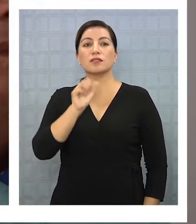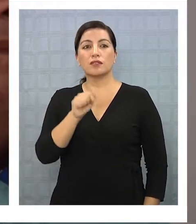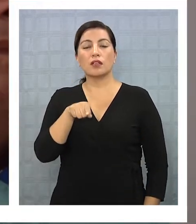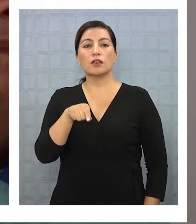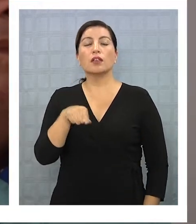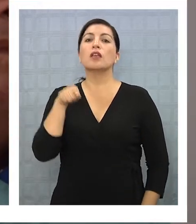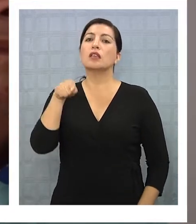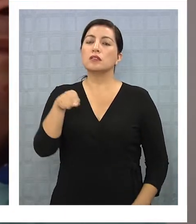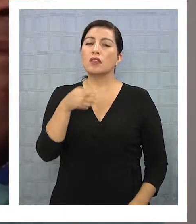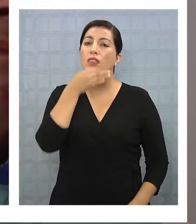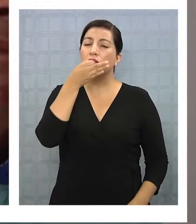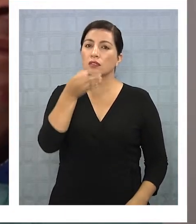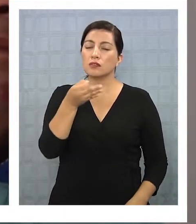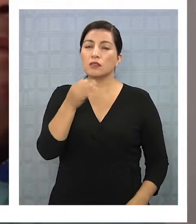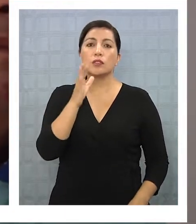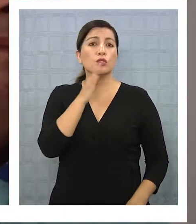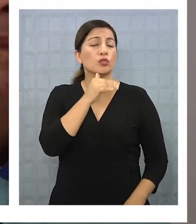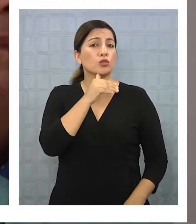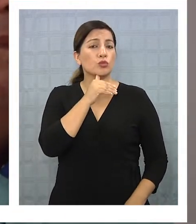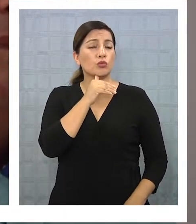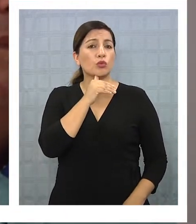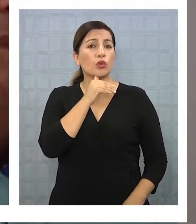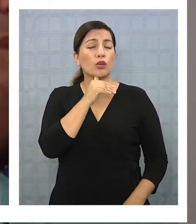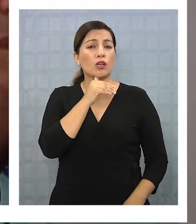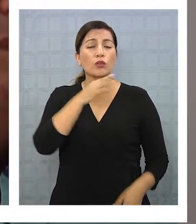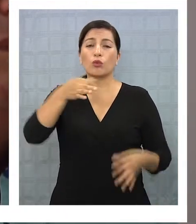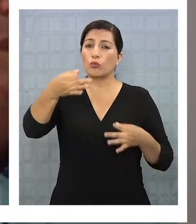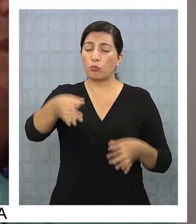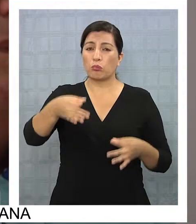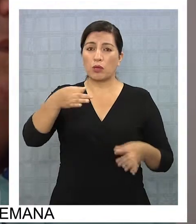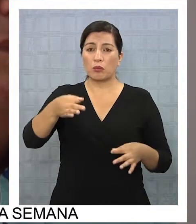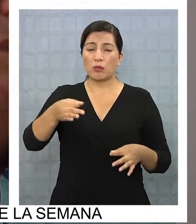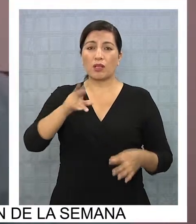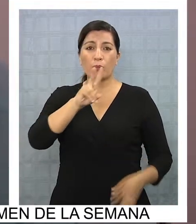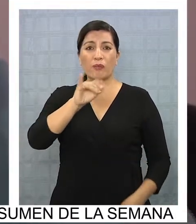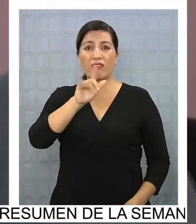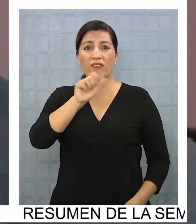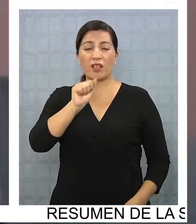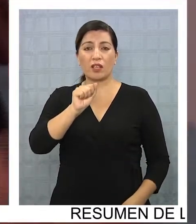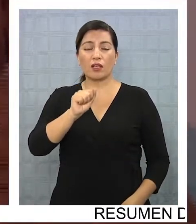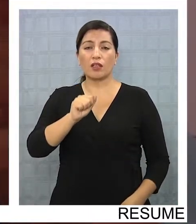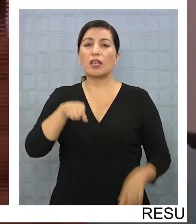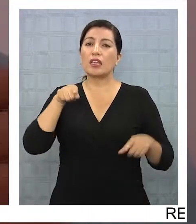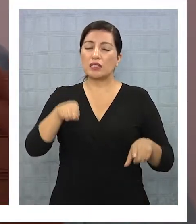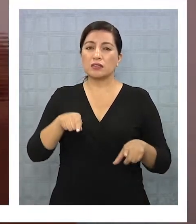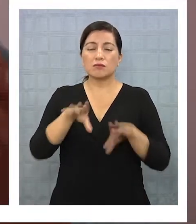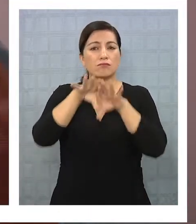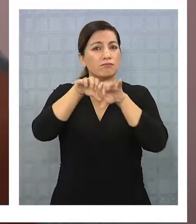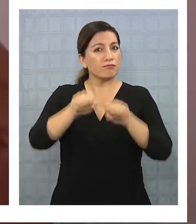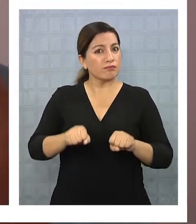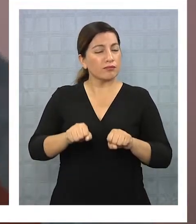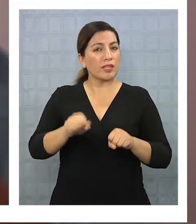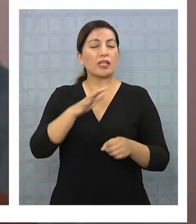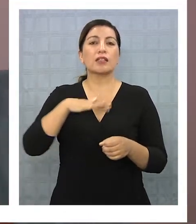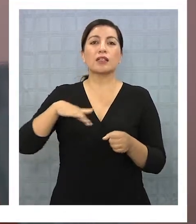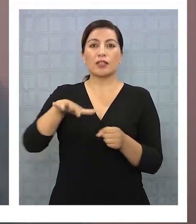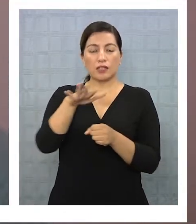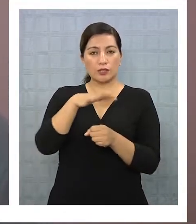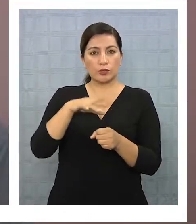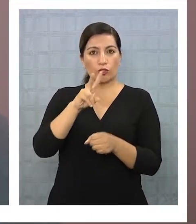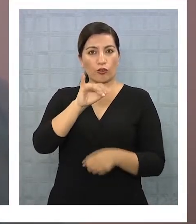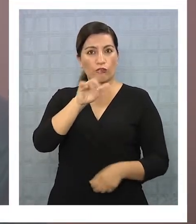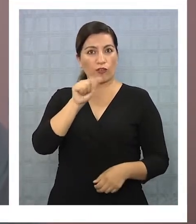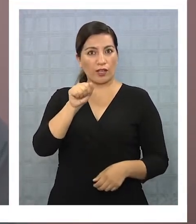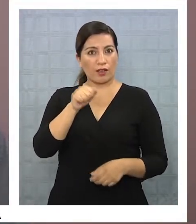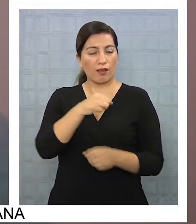del parlamentario señalando que no hay una orden de partido para que Vila se hiciera cargo del caso, y que este no se puede comparar con el registrado en